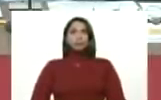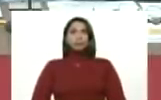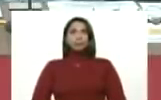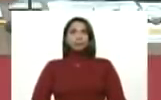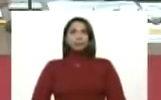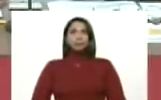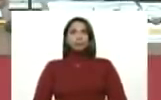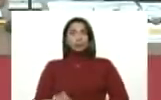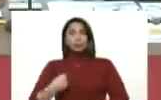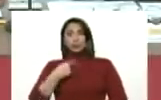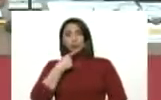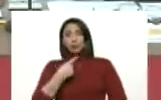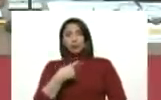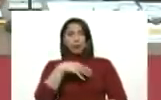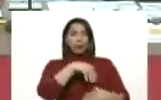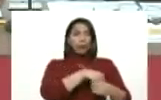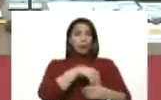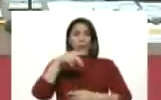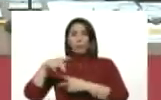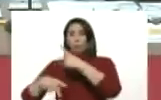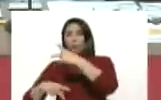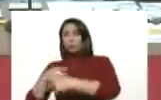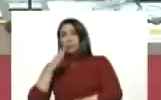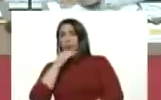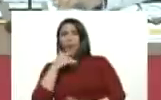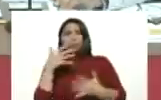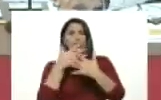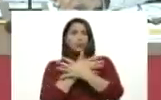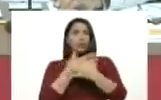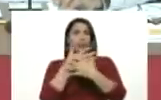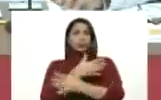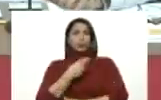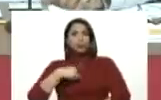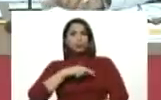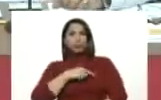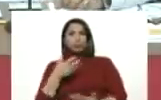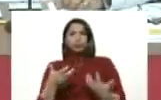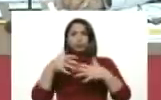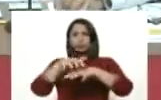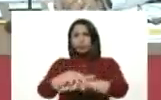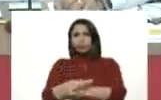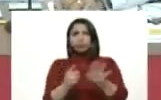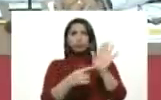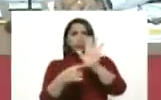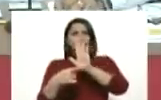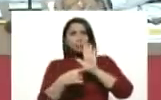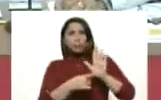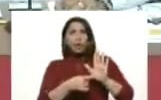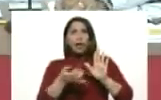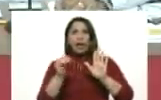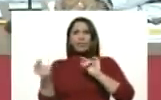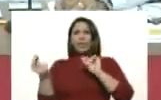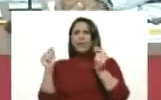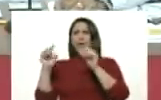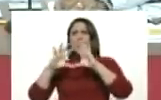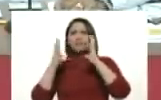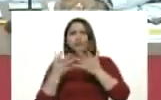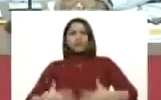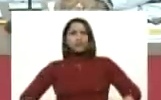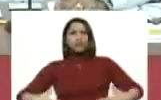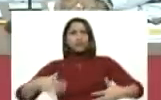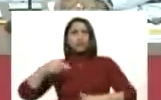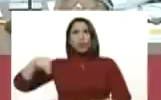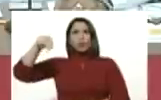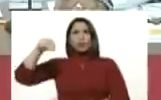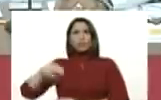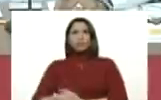He dicho, entre cuarentena y producción no hay contradicción. Y lo hemos demostrado. Hay un debate en el mundo capitalista del norte.